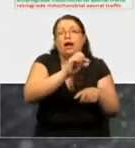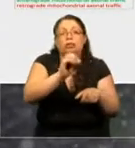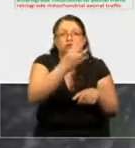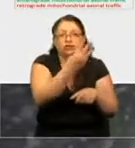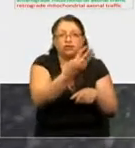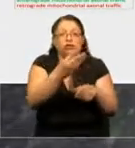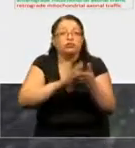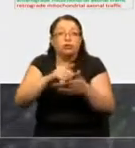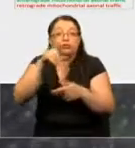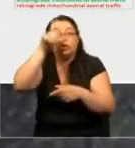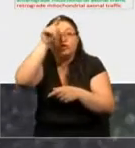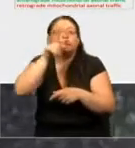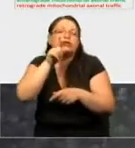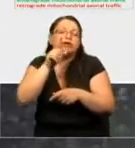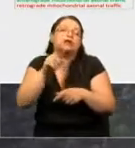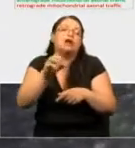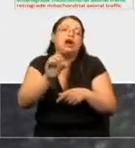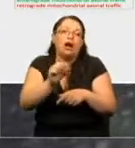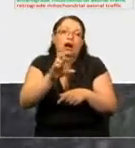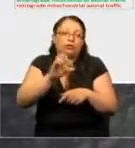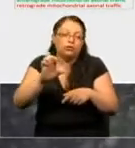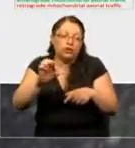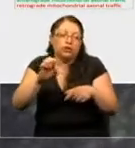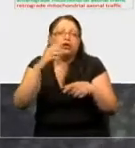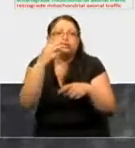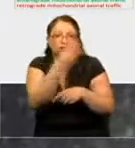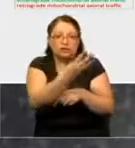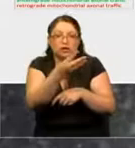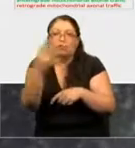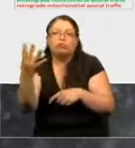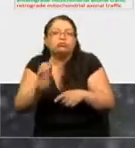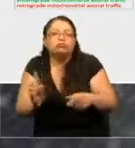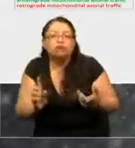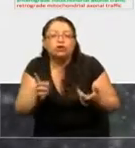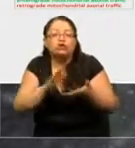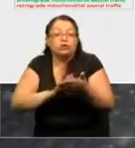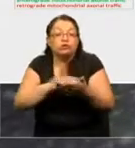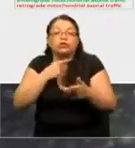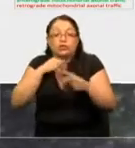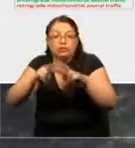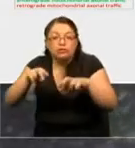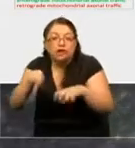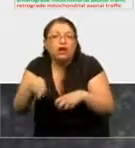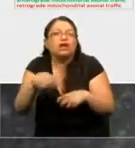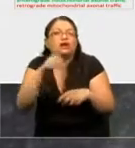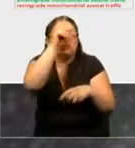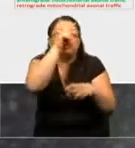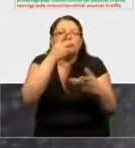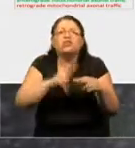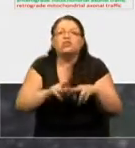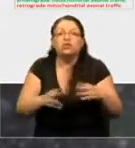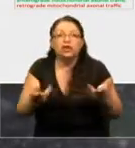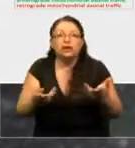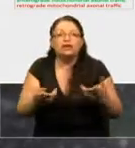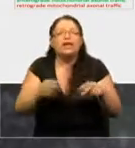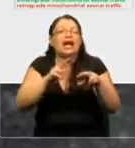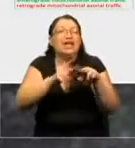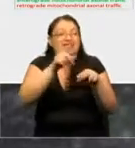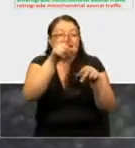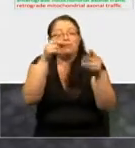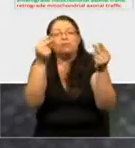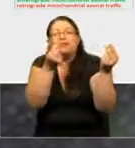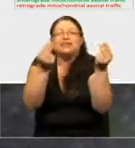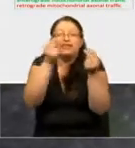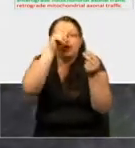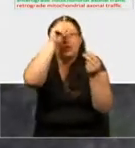tienen APO-E3, los ratones no tienen APO-E4. Por lo tanto, uno cuando quiere estudiar esto en un ratón, lo que tiene que hacer es, abre comillas, humanizar ese ratón